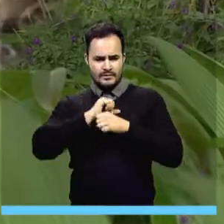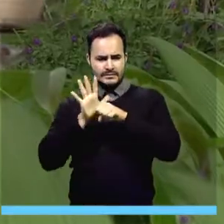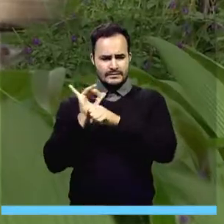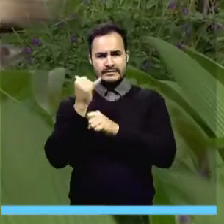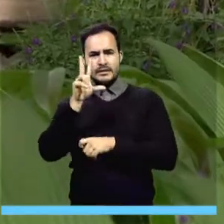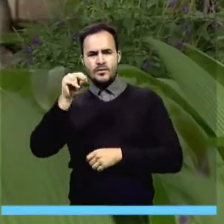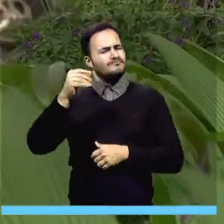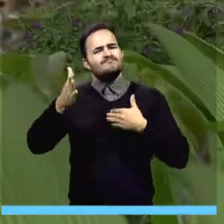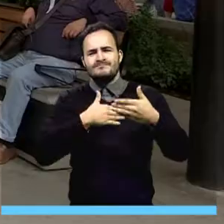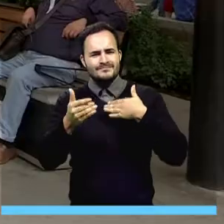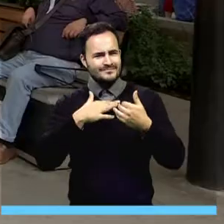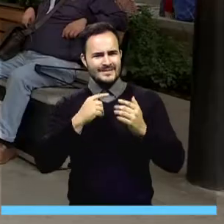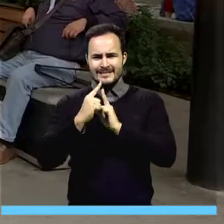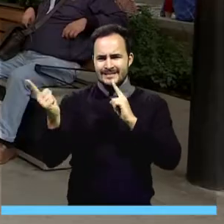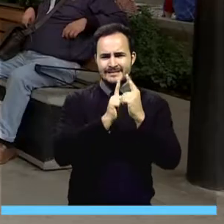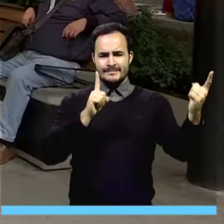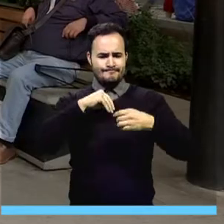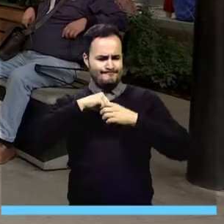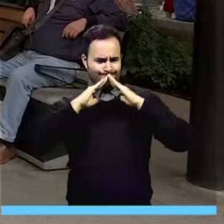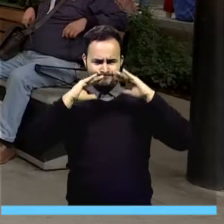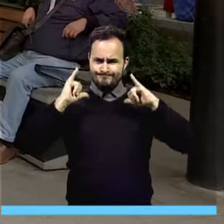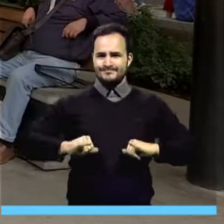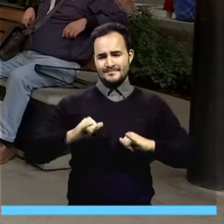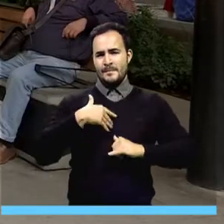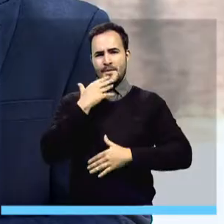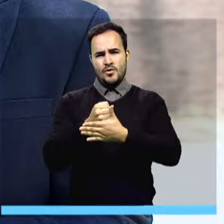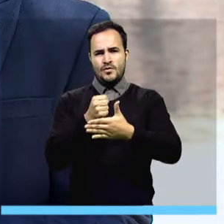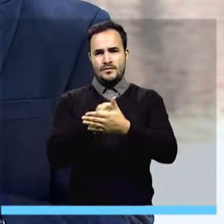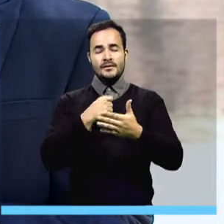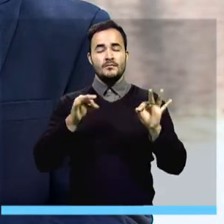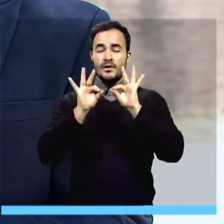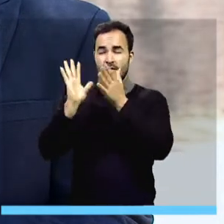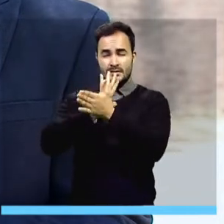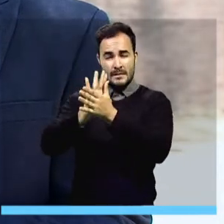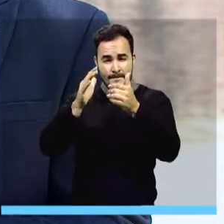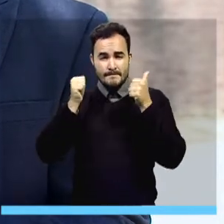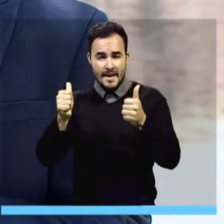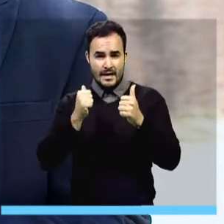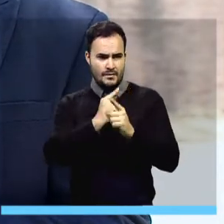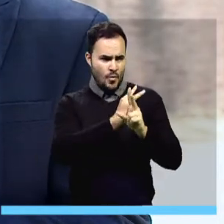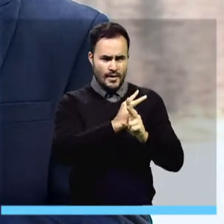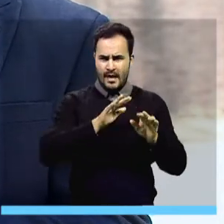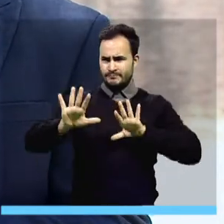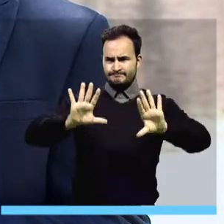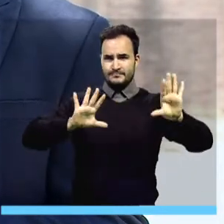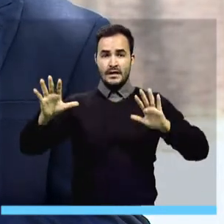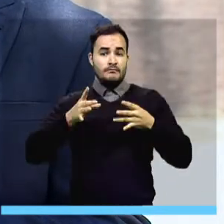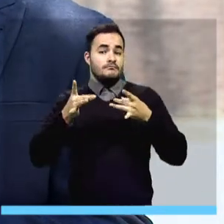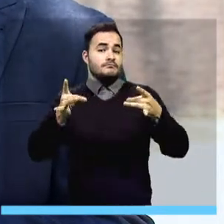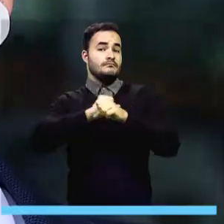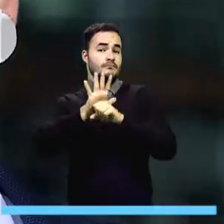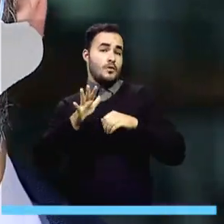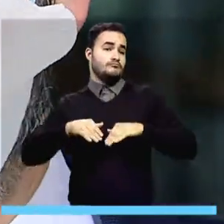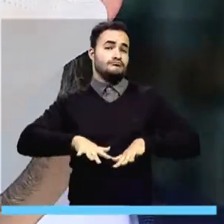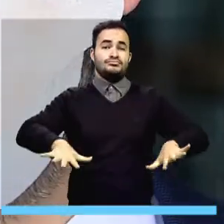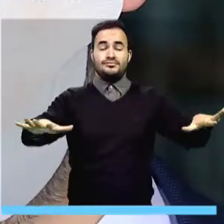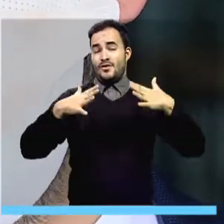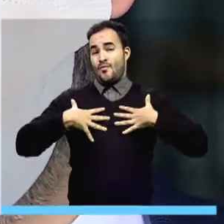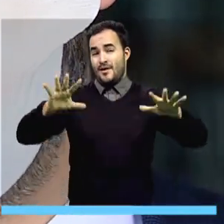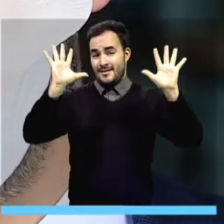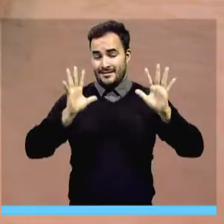o si todos lo pudiéramos adquirir. Hay que saber informarse, cuidarnos entre nosotros y entender que COVID no discrimina a nadie.